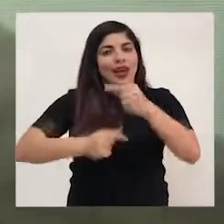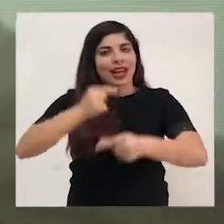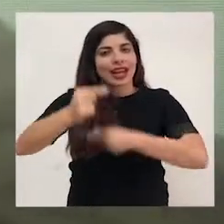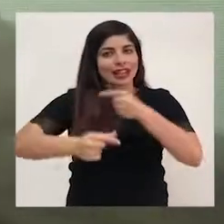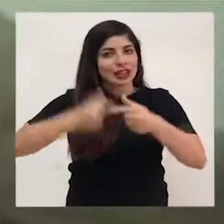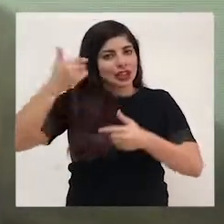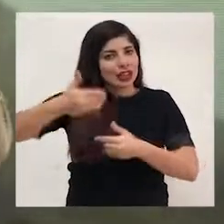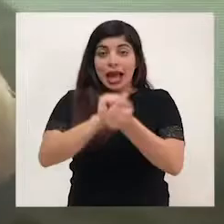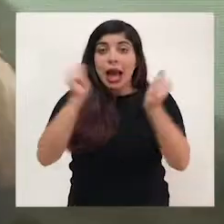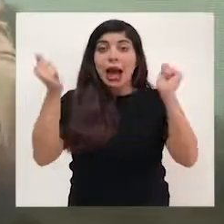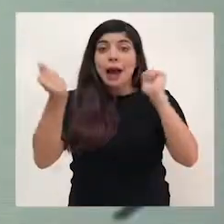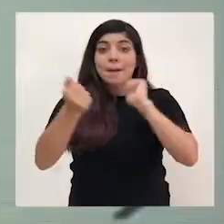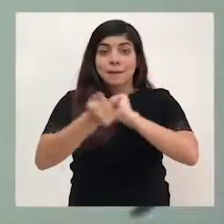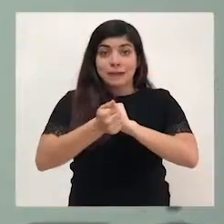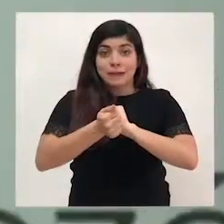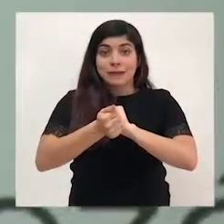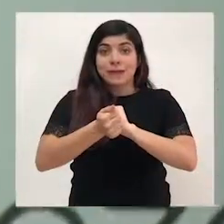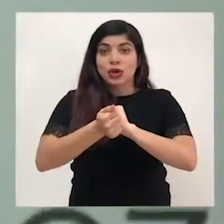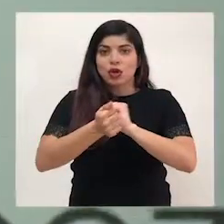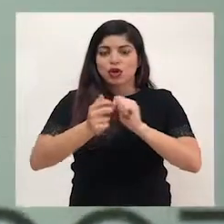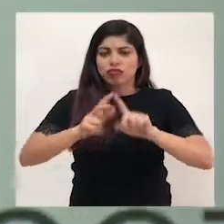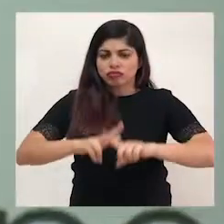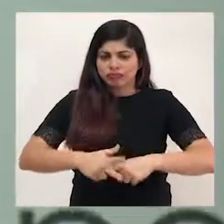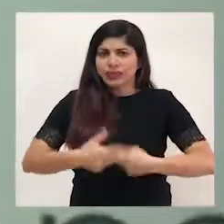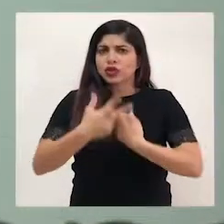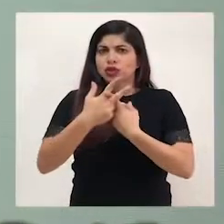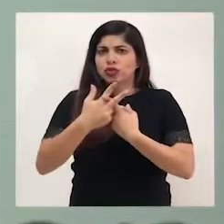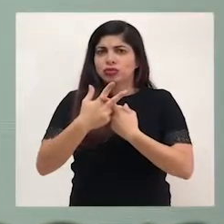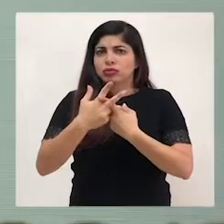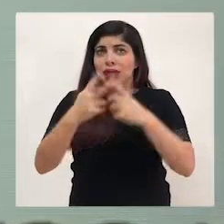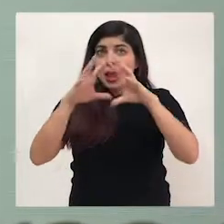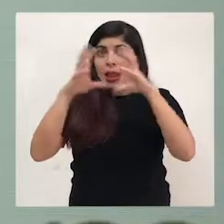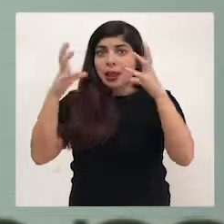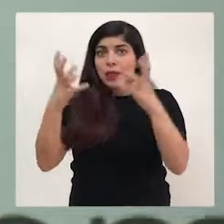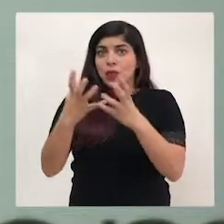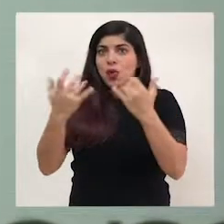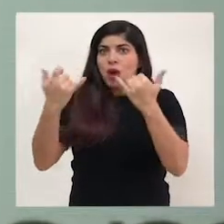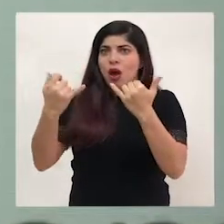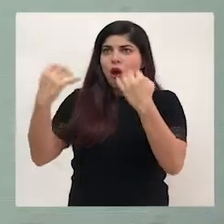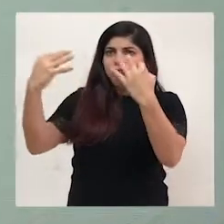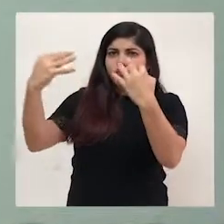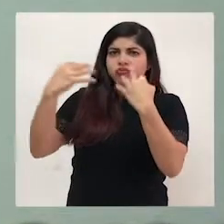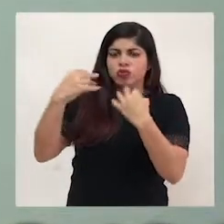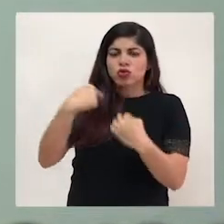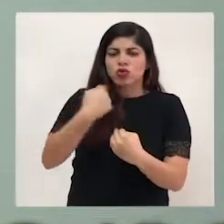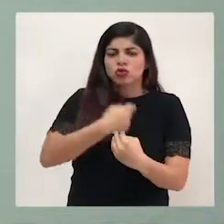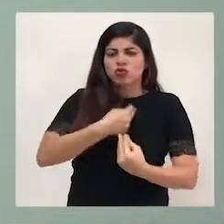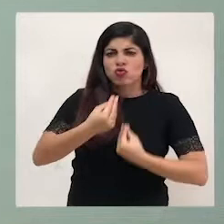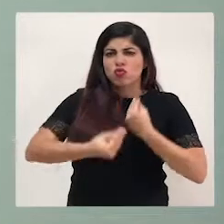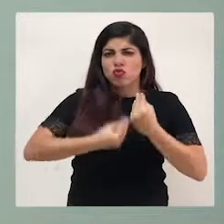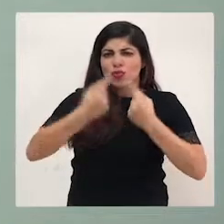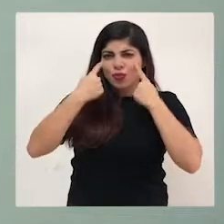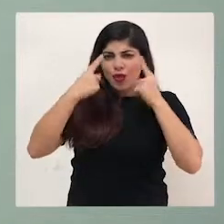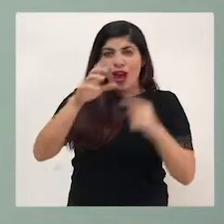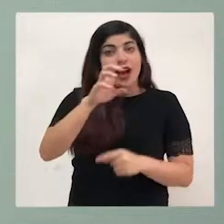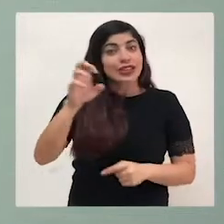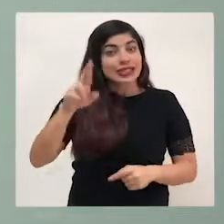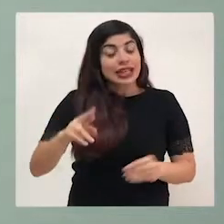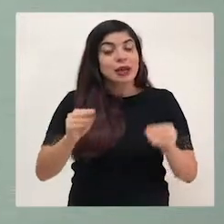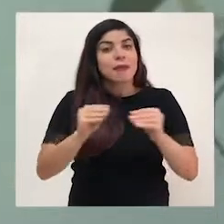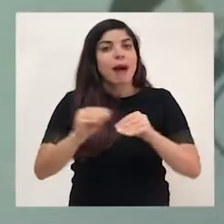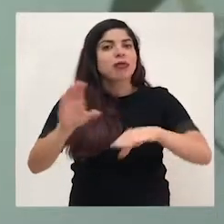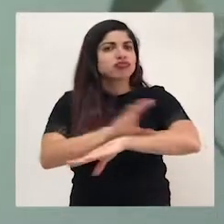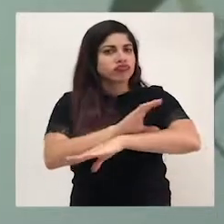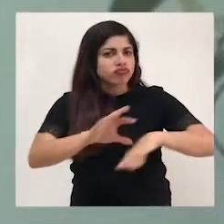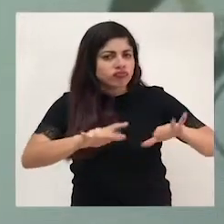las generaciones que vendrán. Que el cambio empezó y que el mundo está viendo cómo lo vamos a